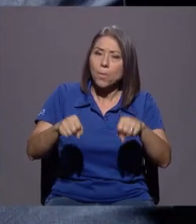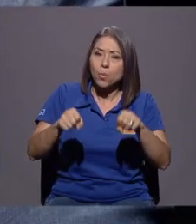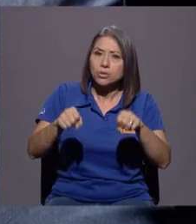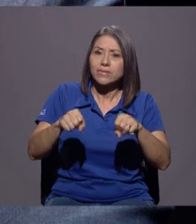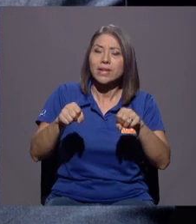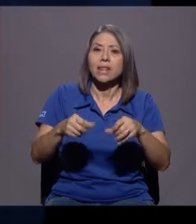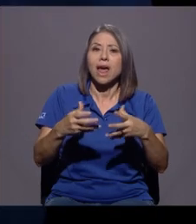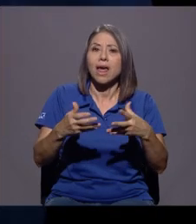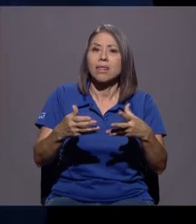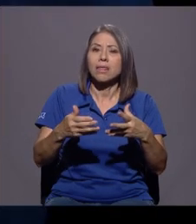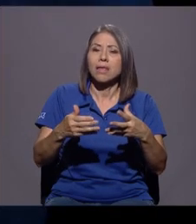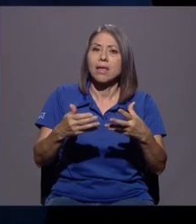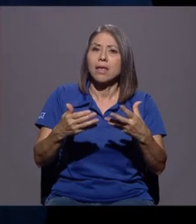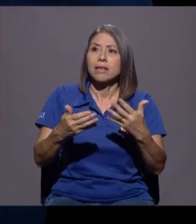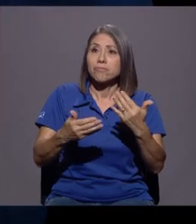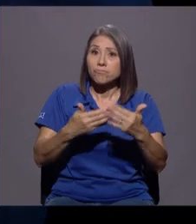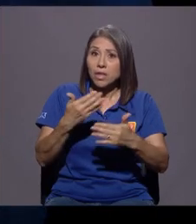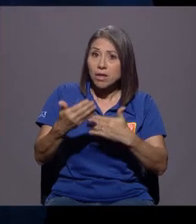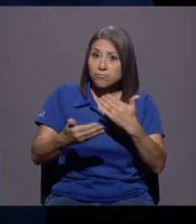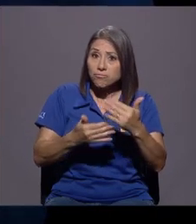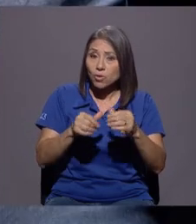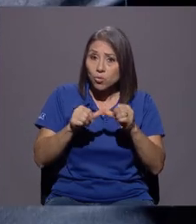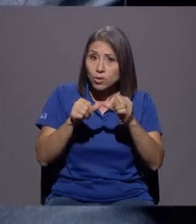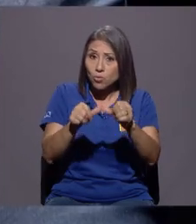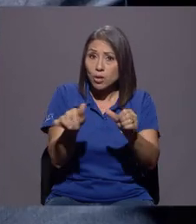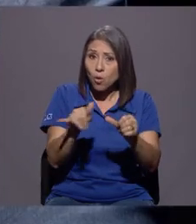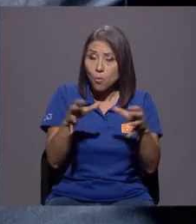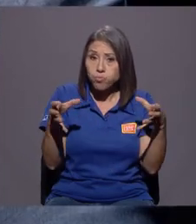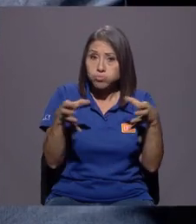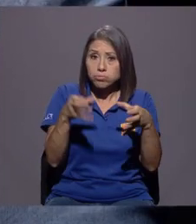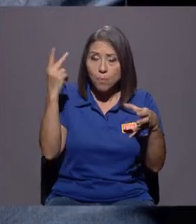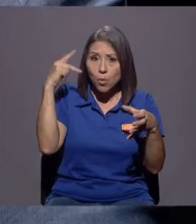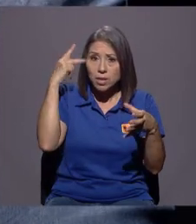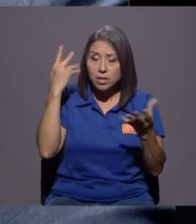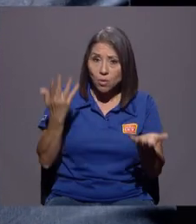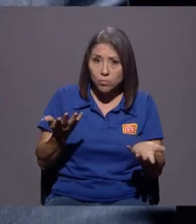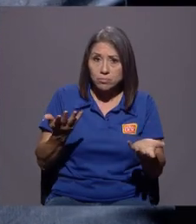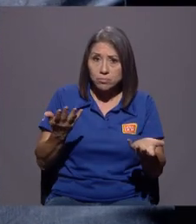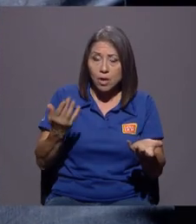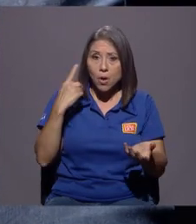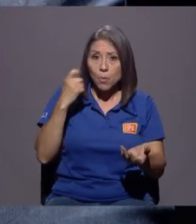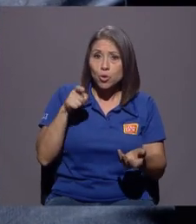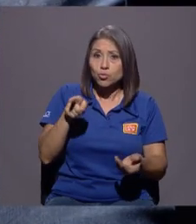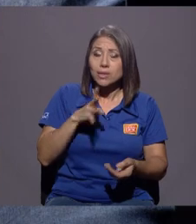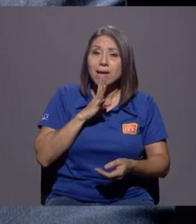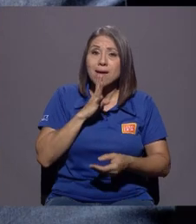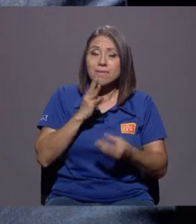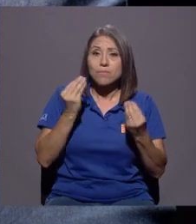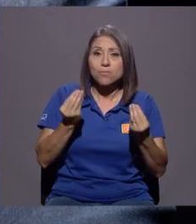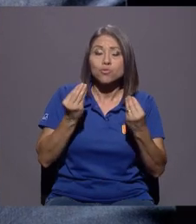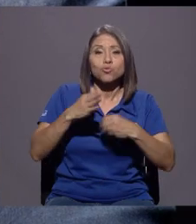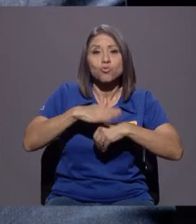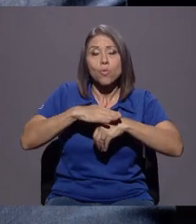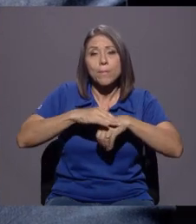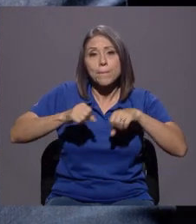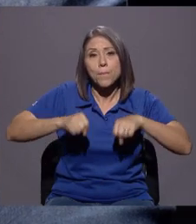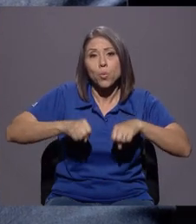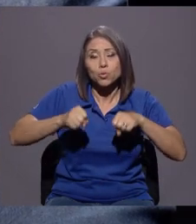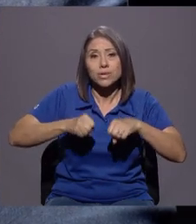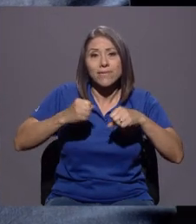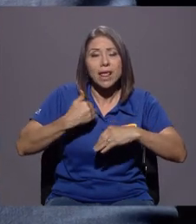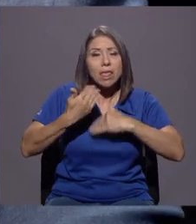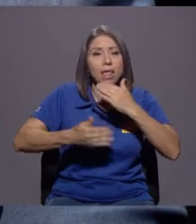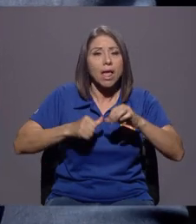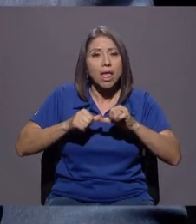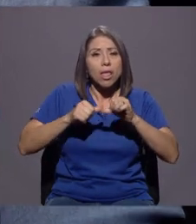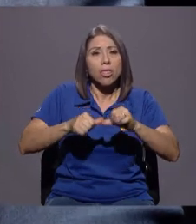de sostenerlo como movimiento también político al fin? Porque usted habla mucho de la posibilidad de sostenerlo en